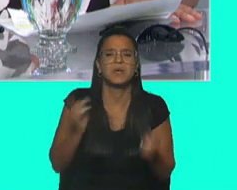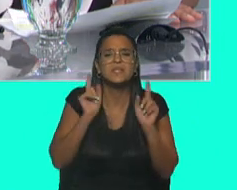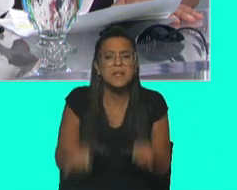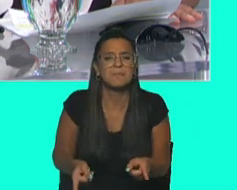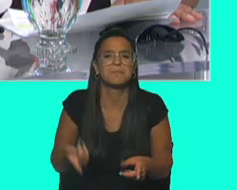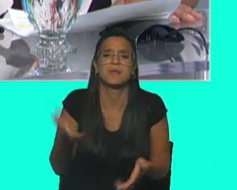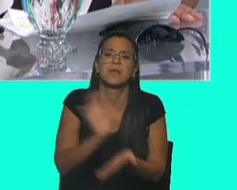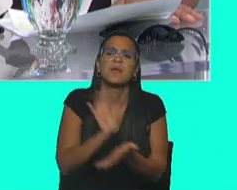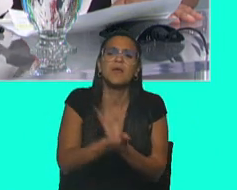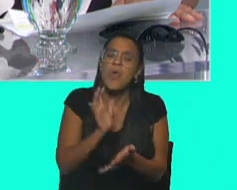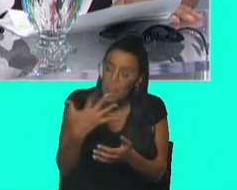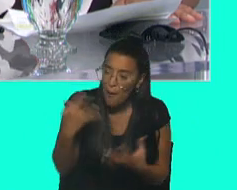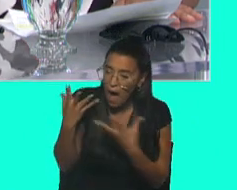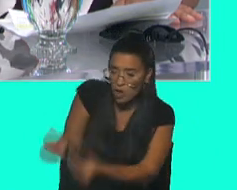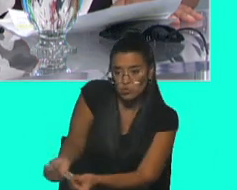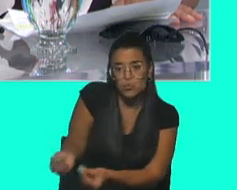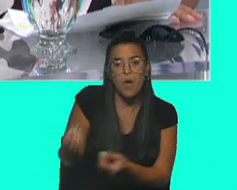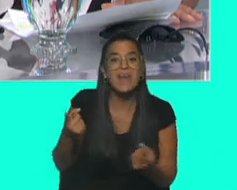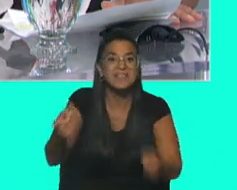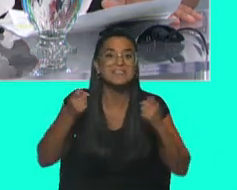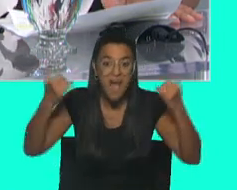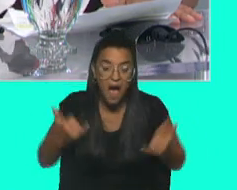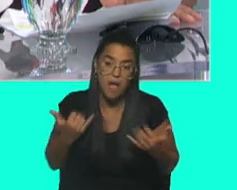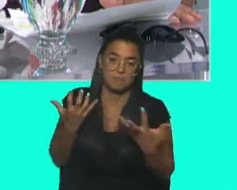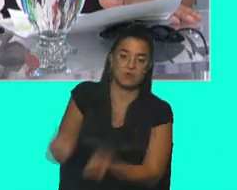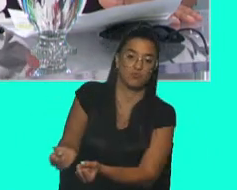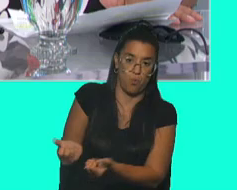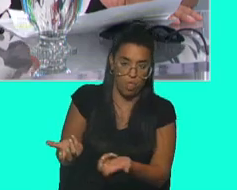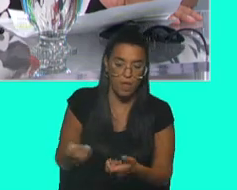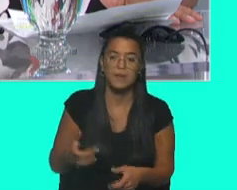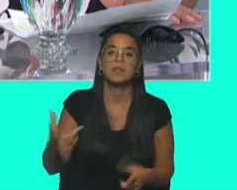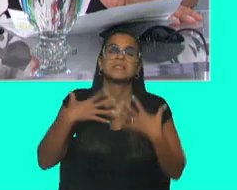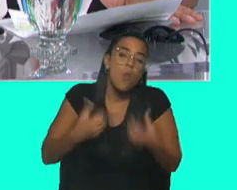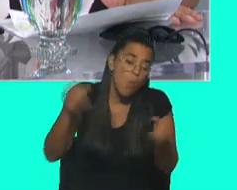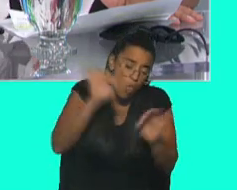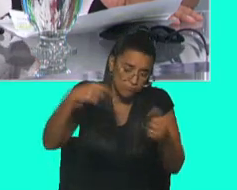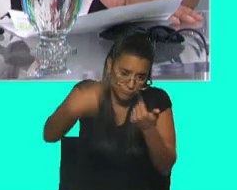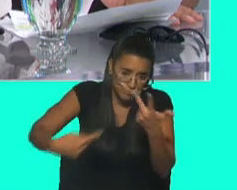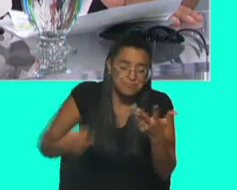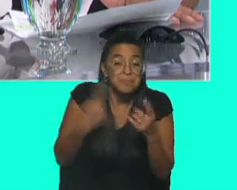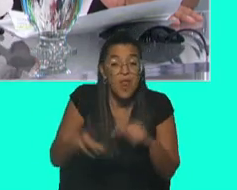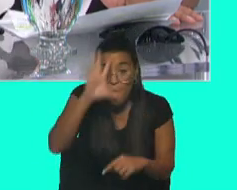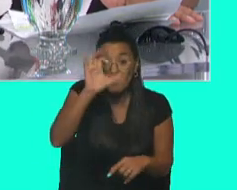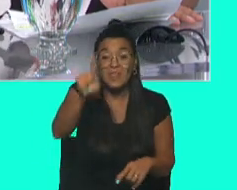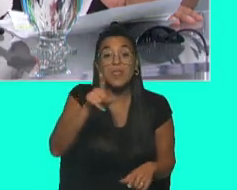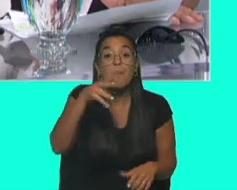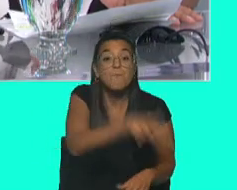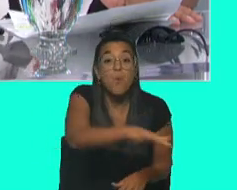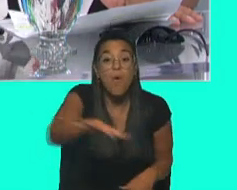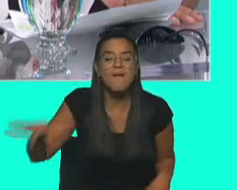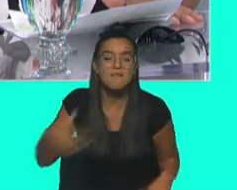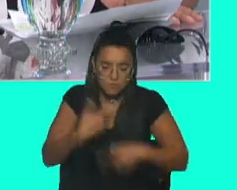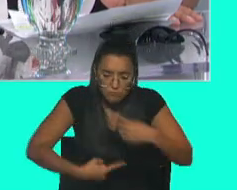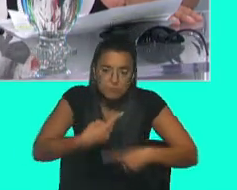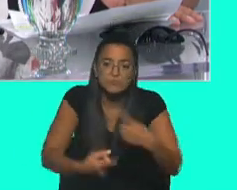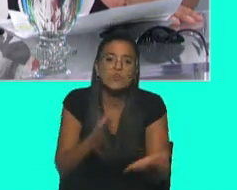tiene que estar la mano extendida por toda necesidad de salud o lo que fuere. Pero recordemos que los pueblos sobreviven con